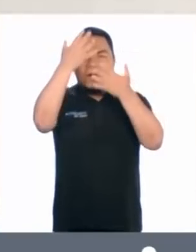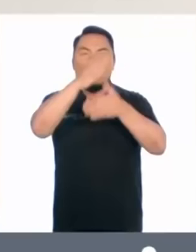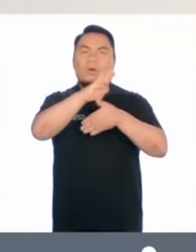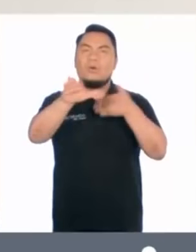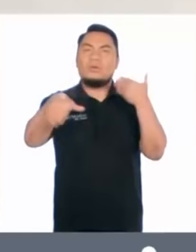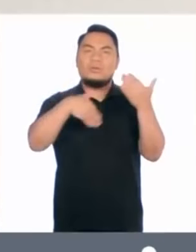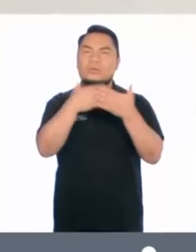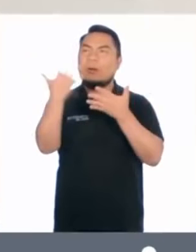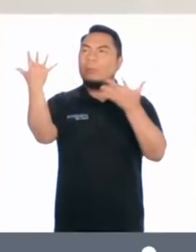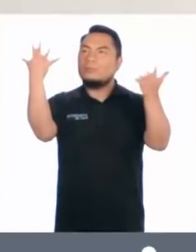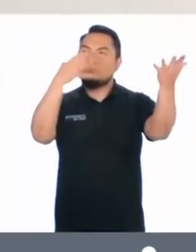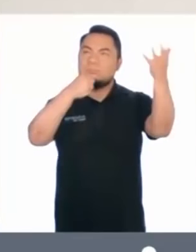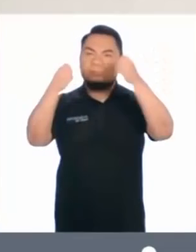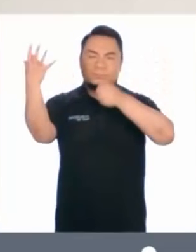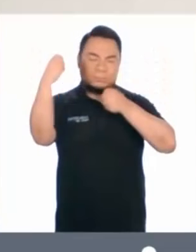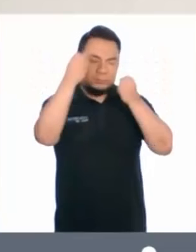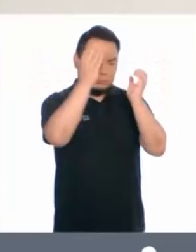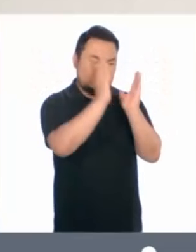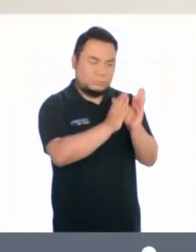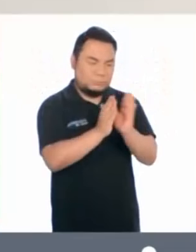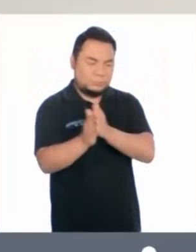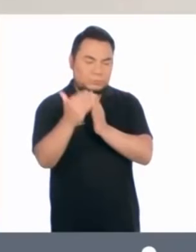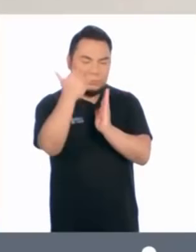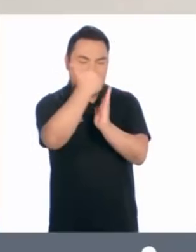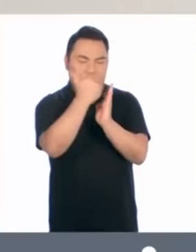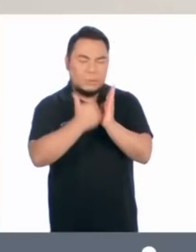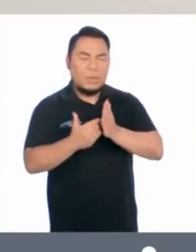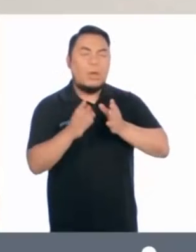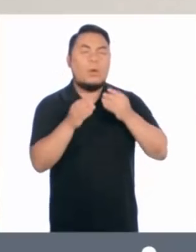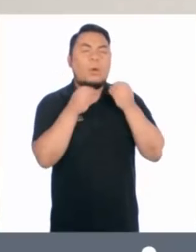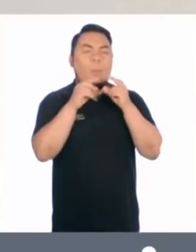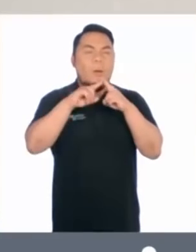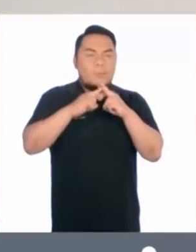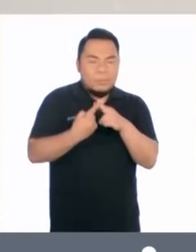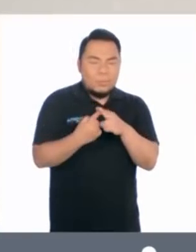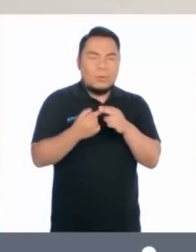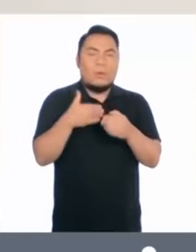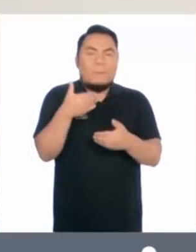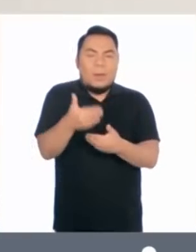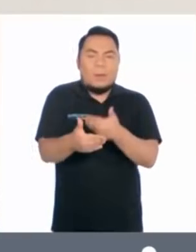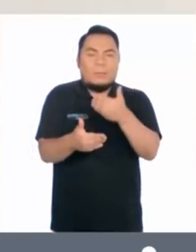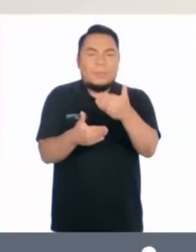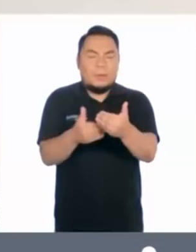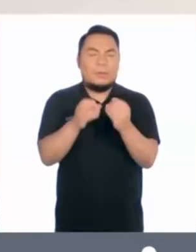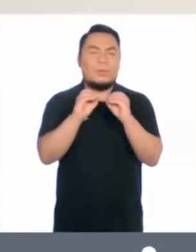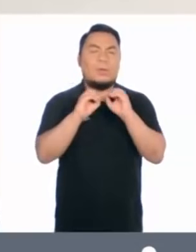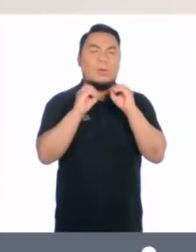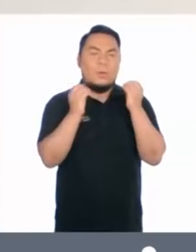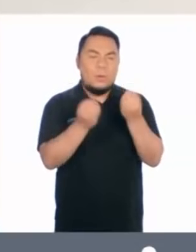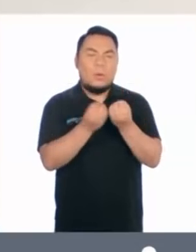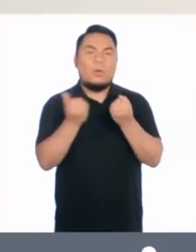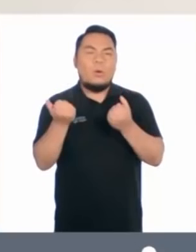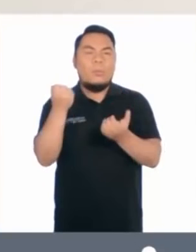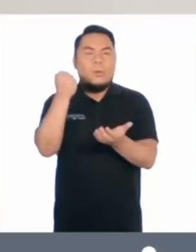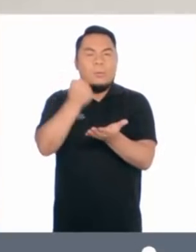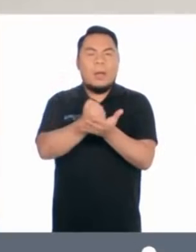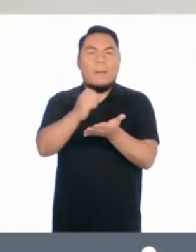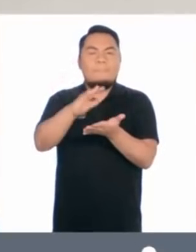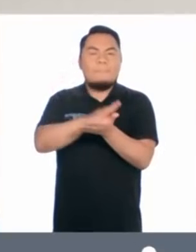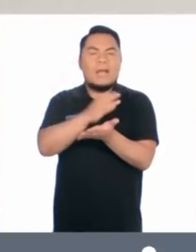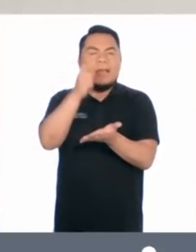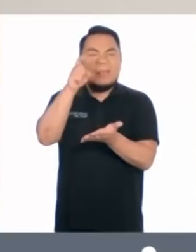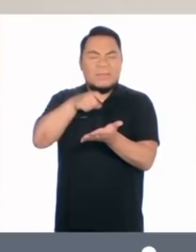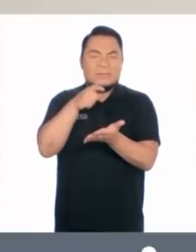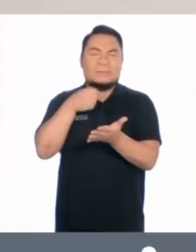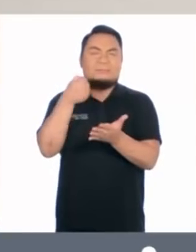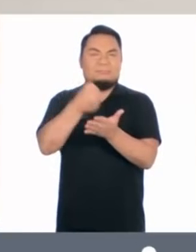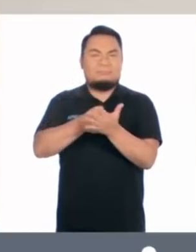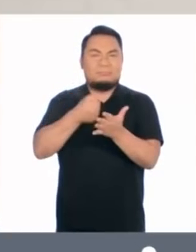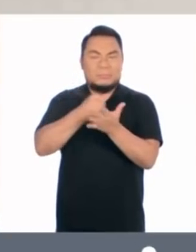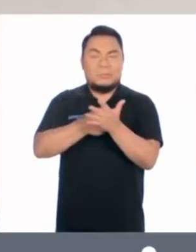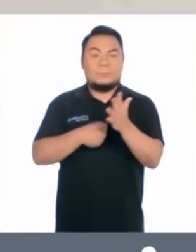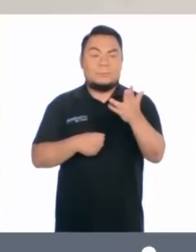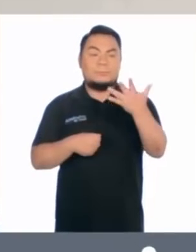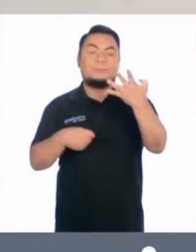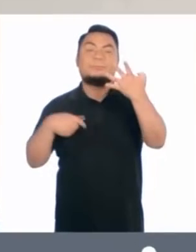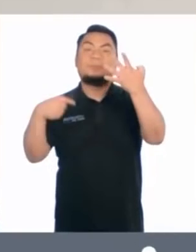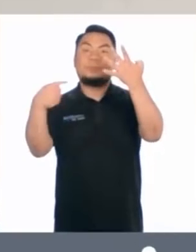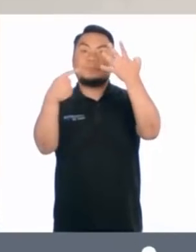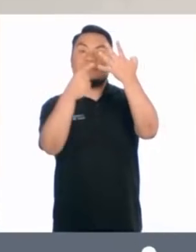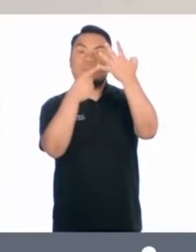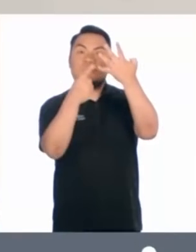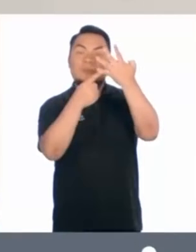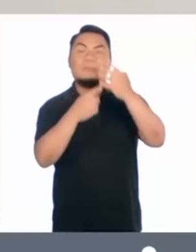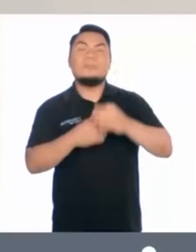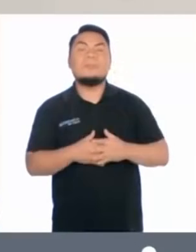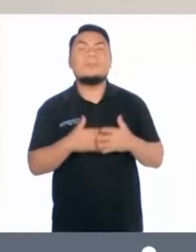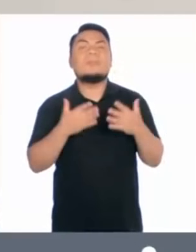administrativa, pero sobre todo la ruta que me iba a llevar desde mi primer paso hasta cumplir mis metas. El